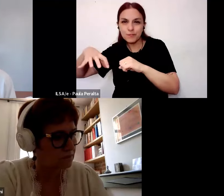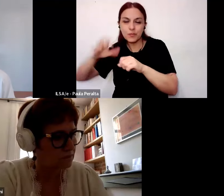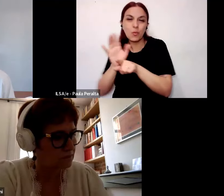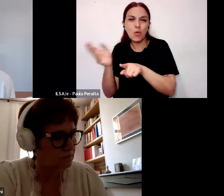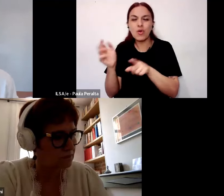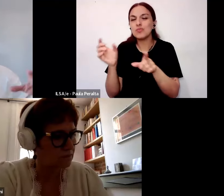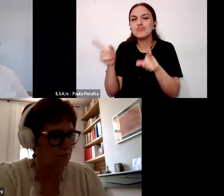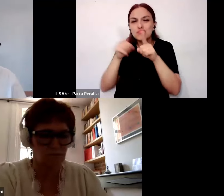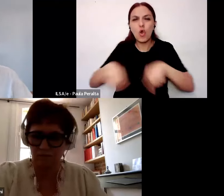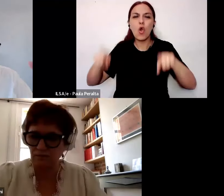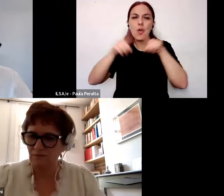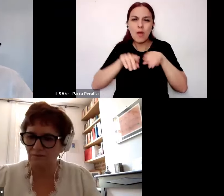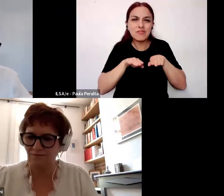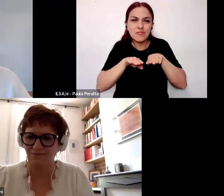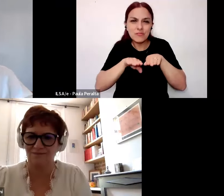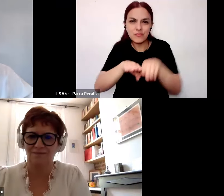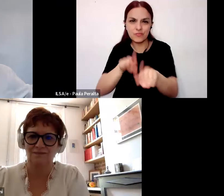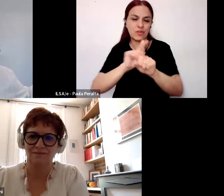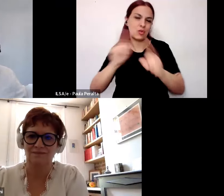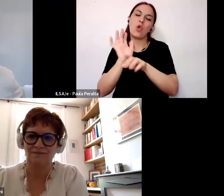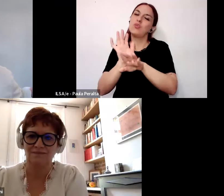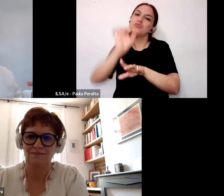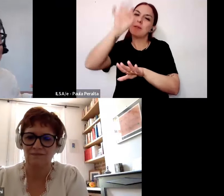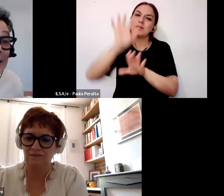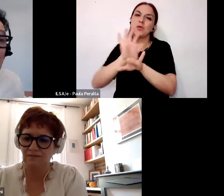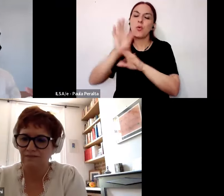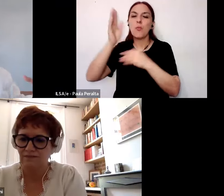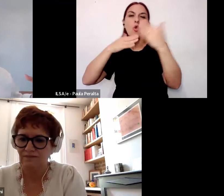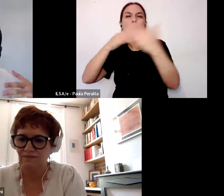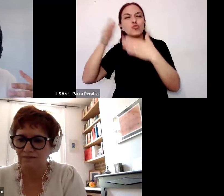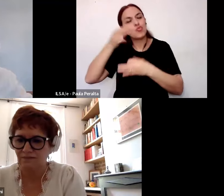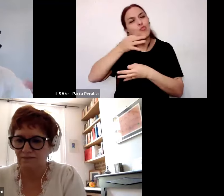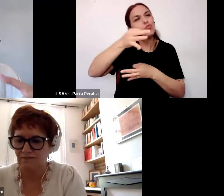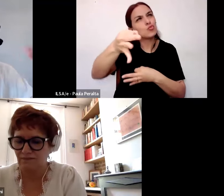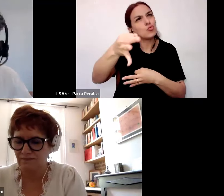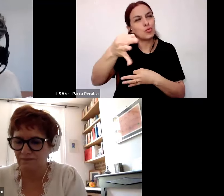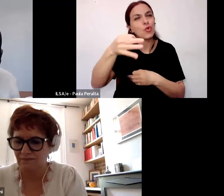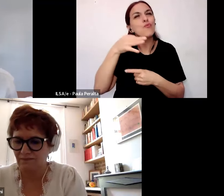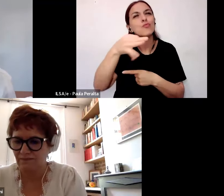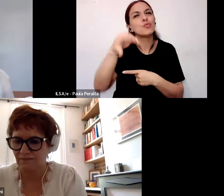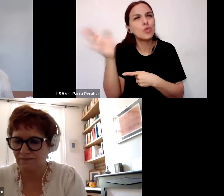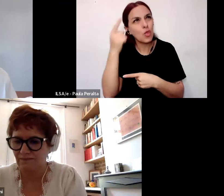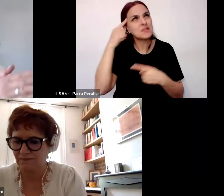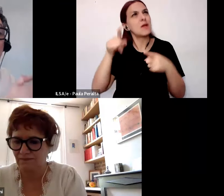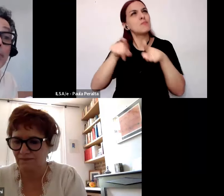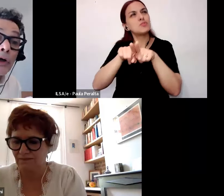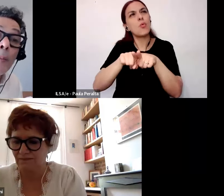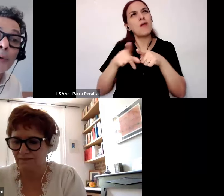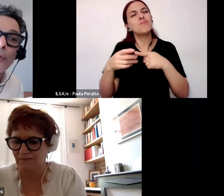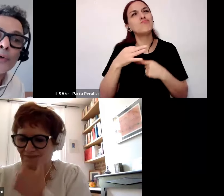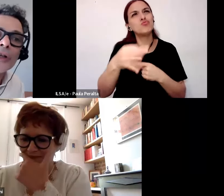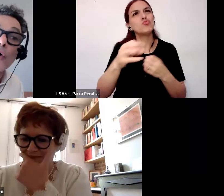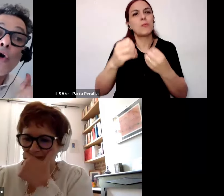sino como la construcción de un horizonte de expectativa común entre los distintos participantes que